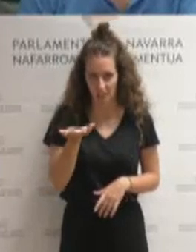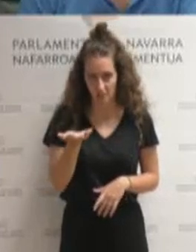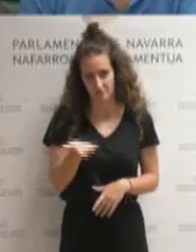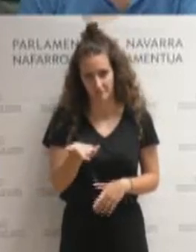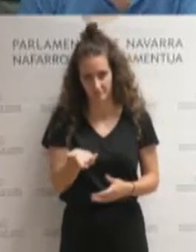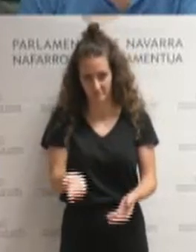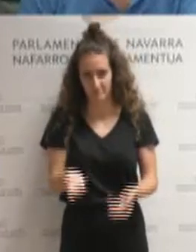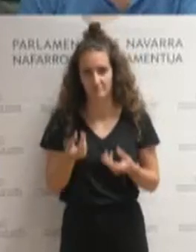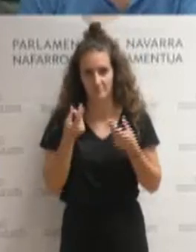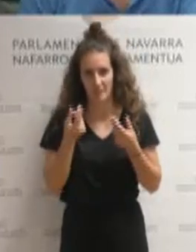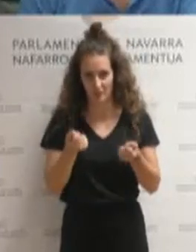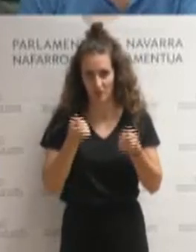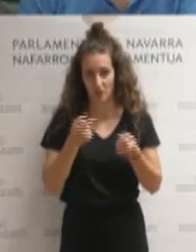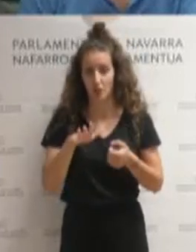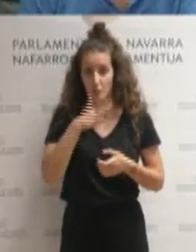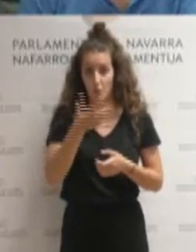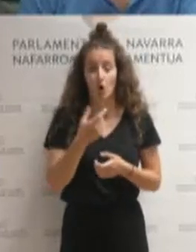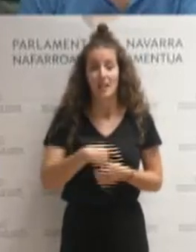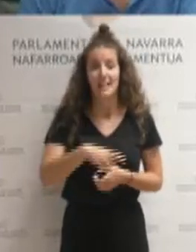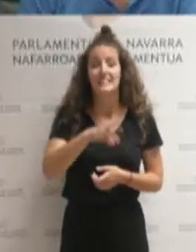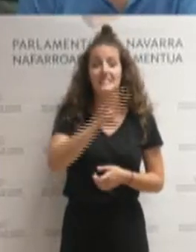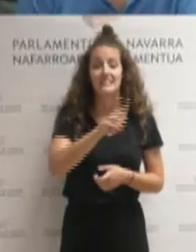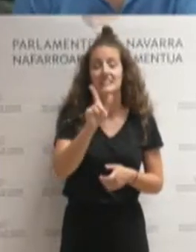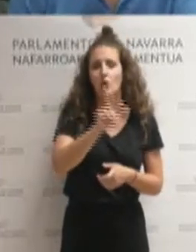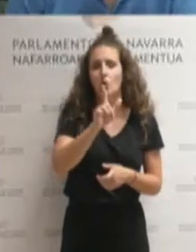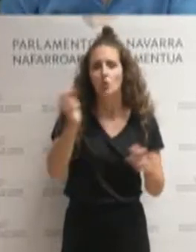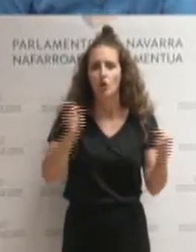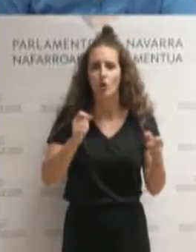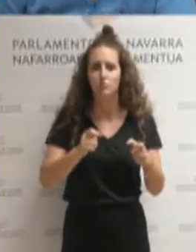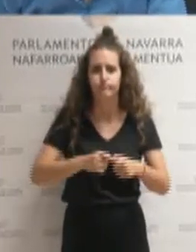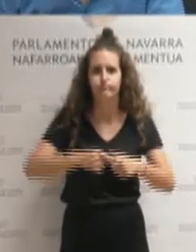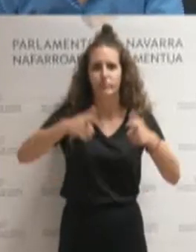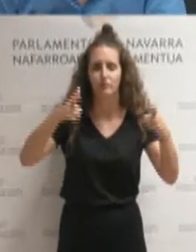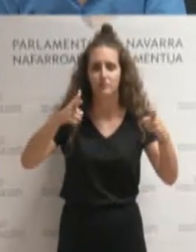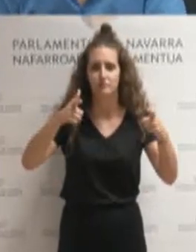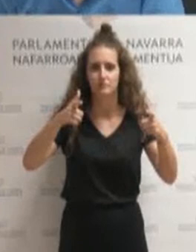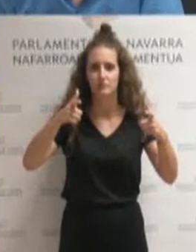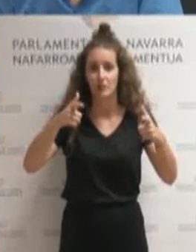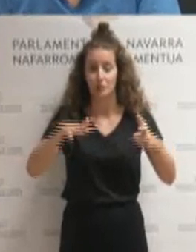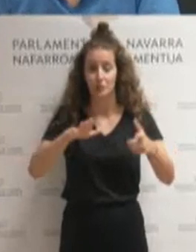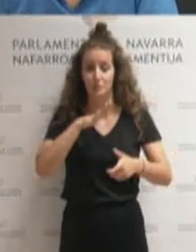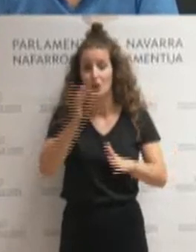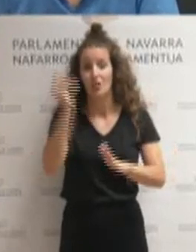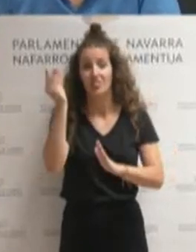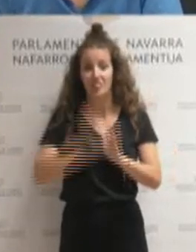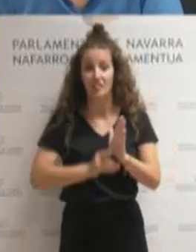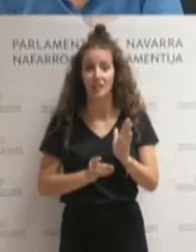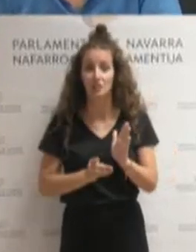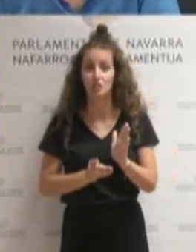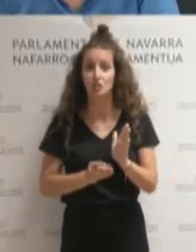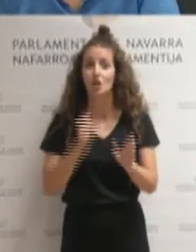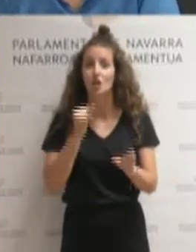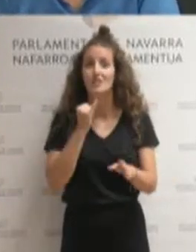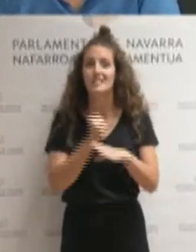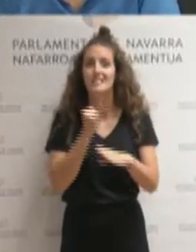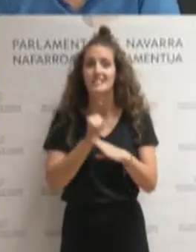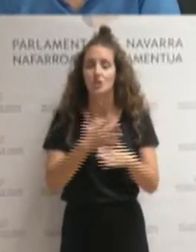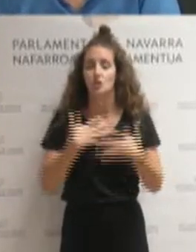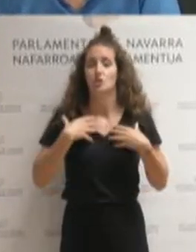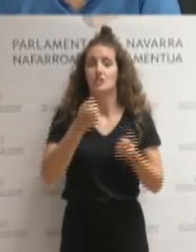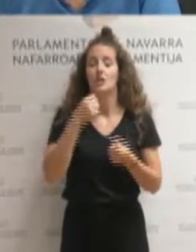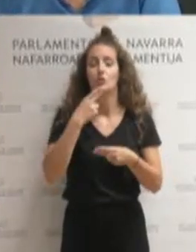A partir del 3 de julio tenemos un incremento exponencial. Según los datos del Instituto de Salud